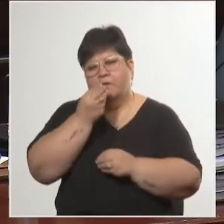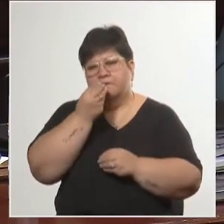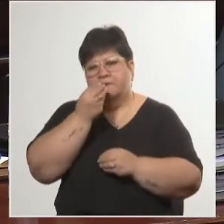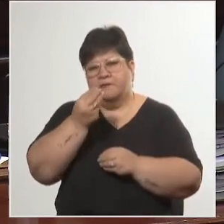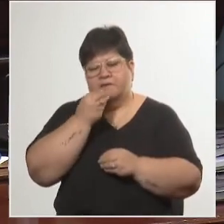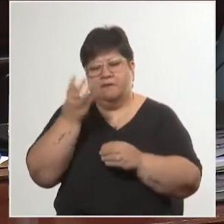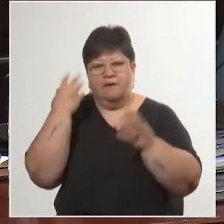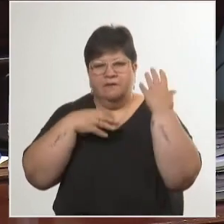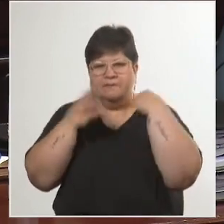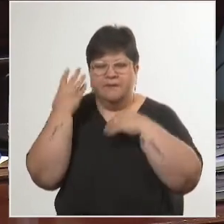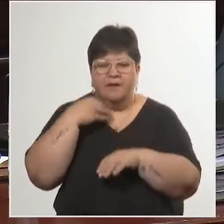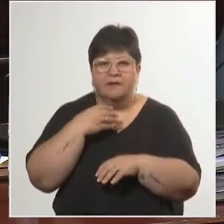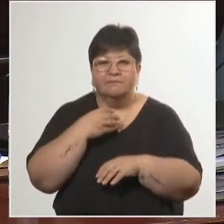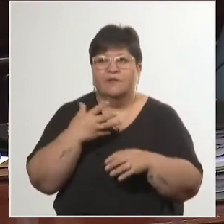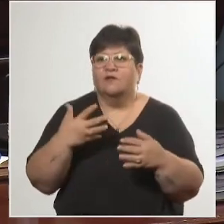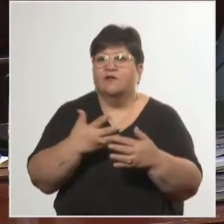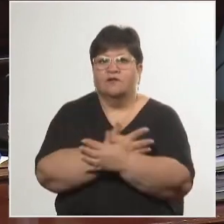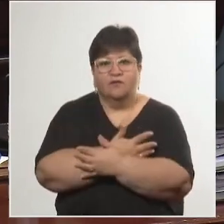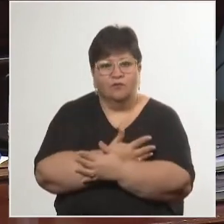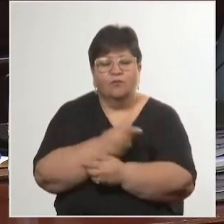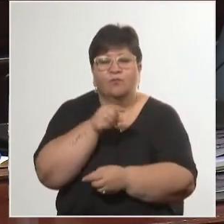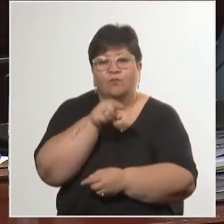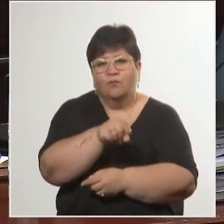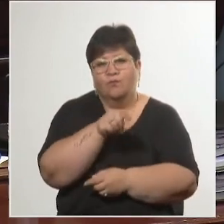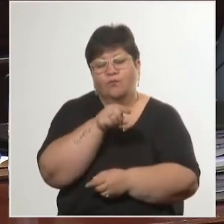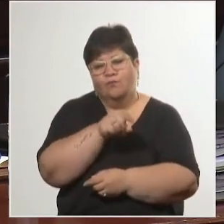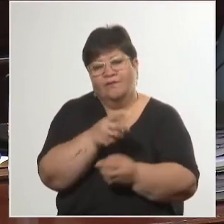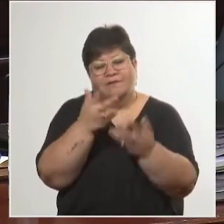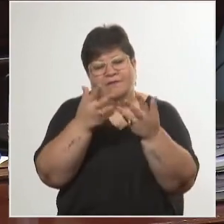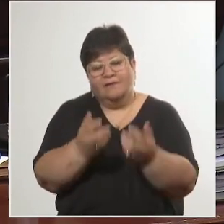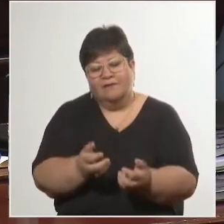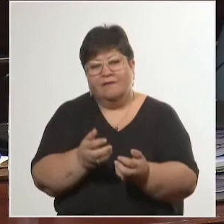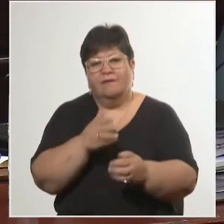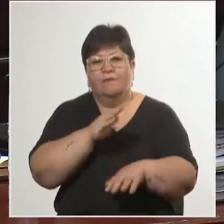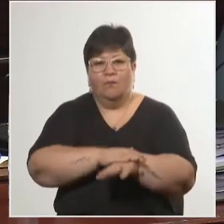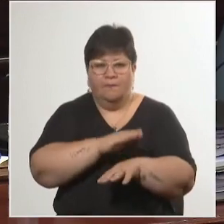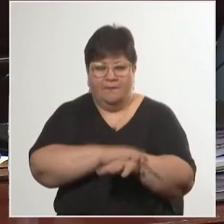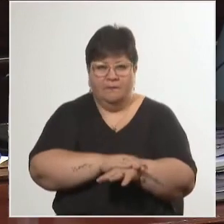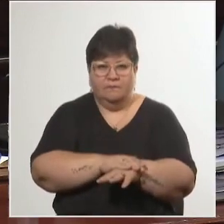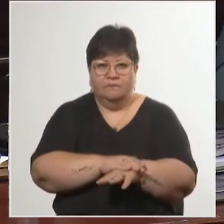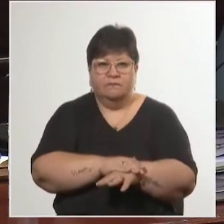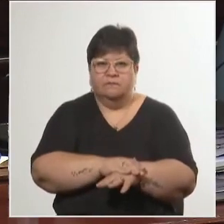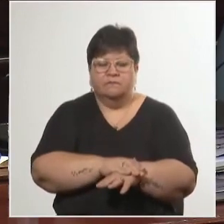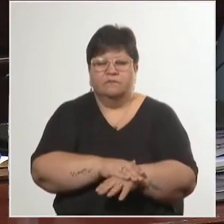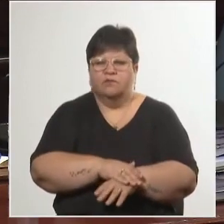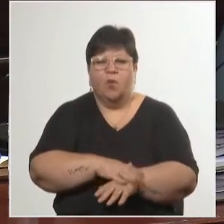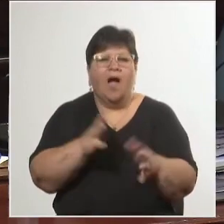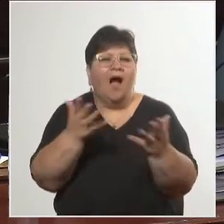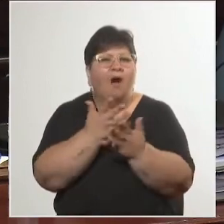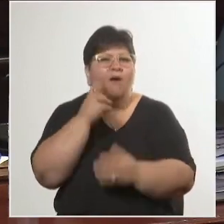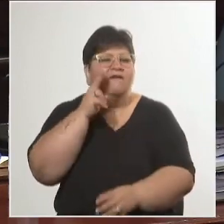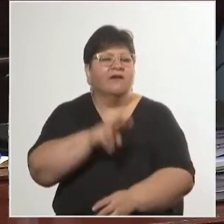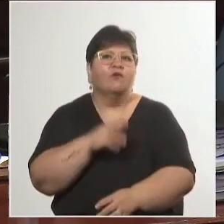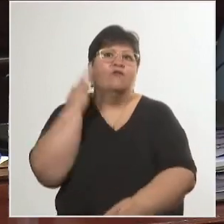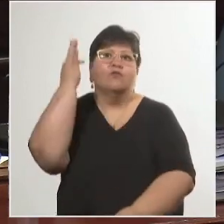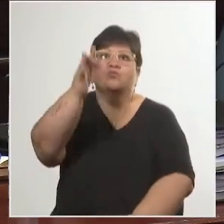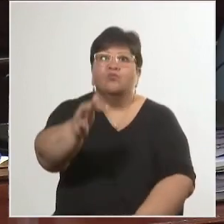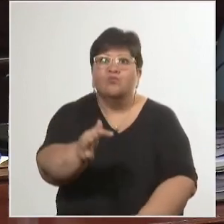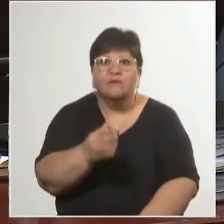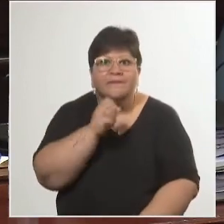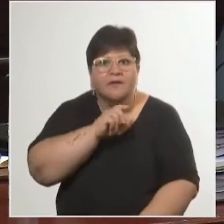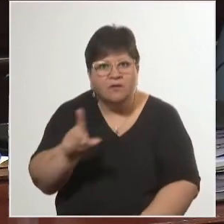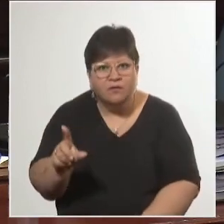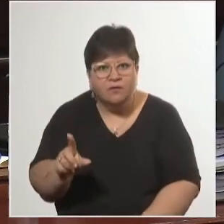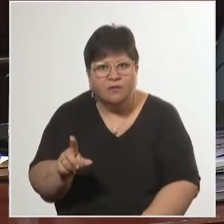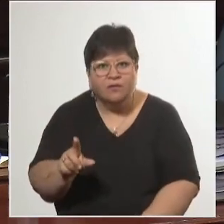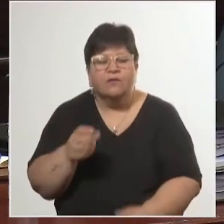que además los daños que está produciendo esta sequía no son los daños que vemos inmediatamente, sino los de futuro, porque